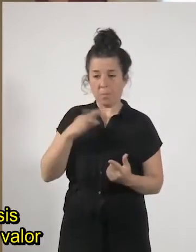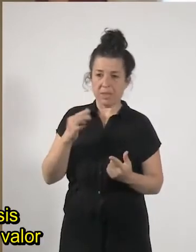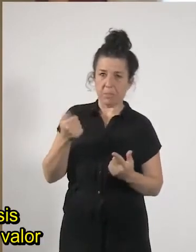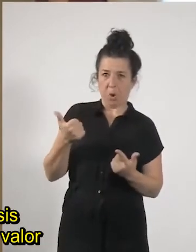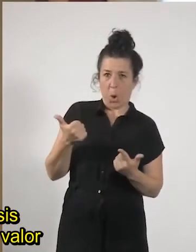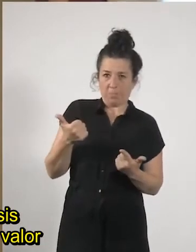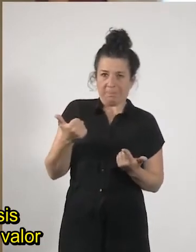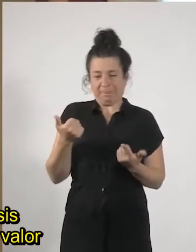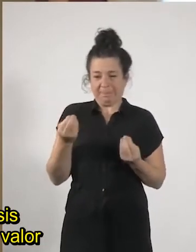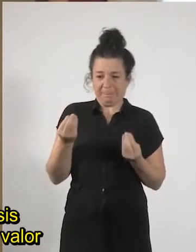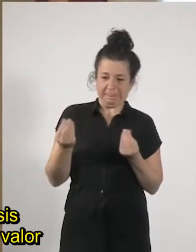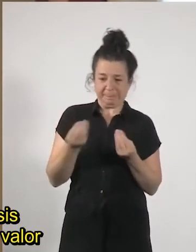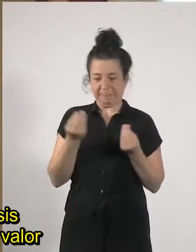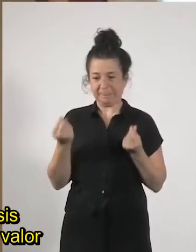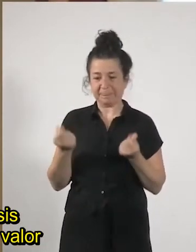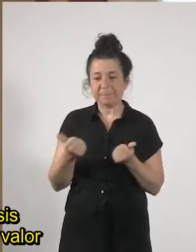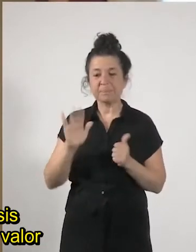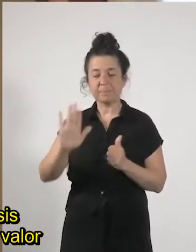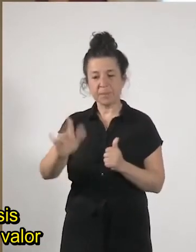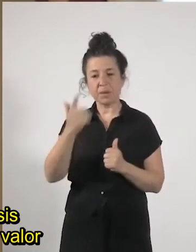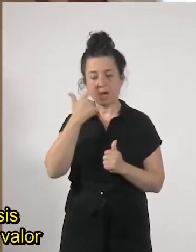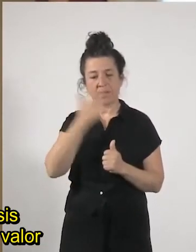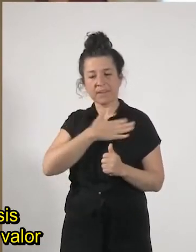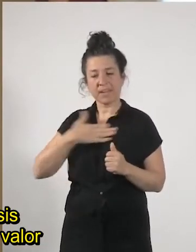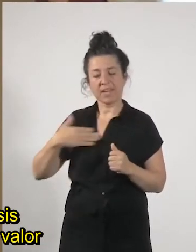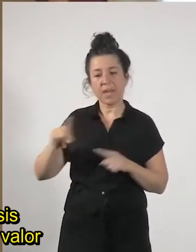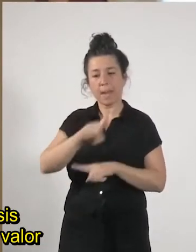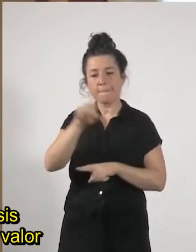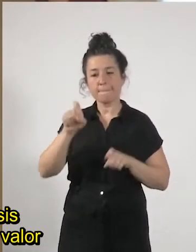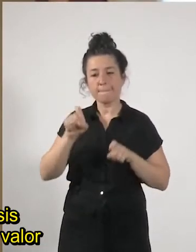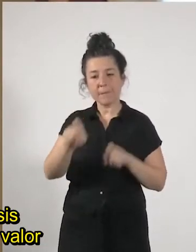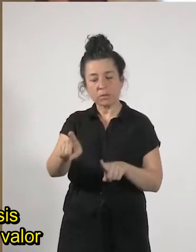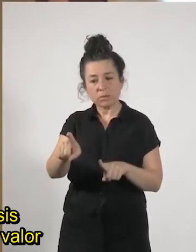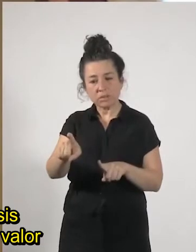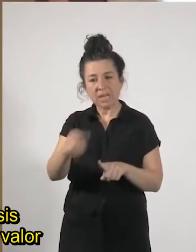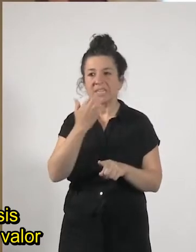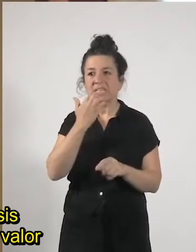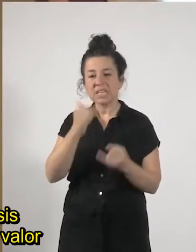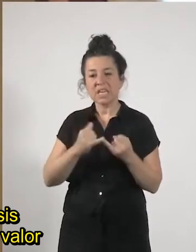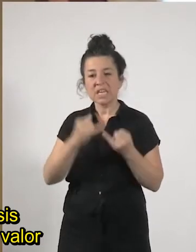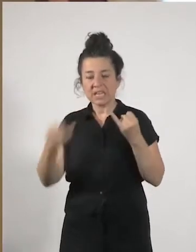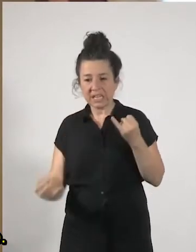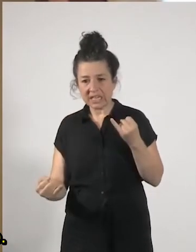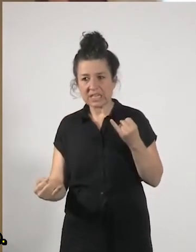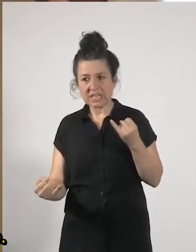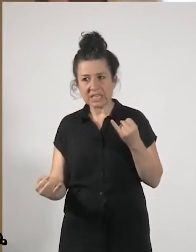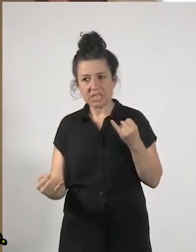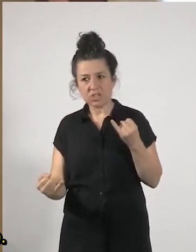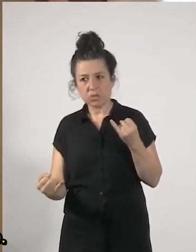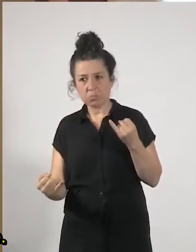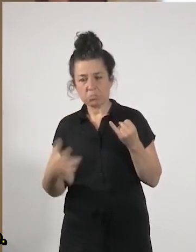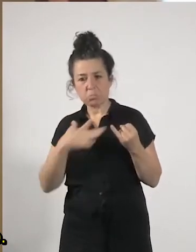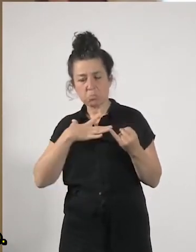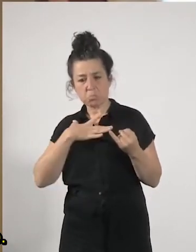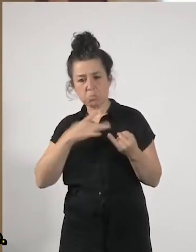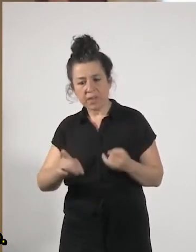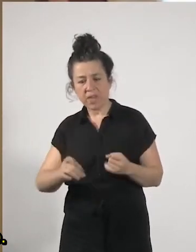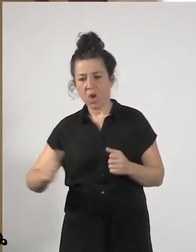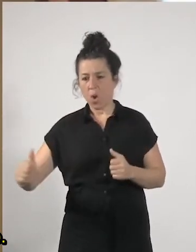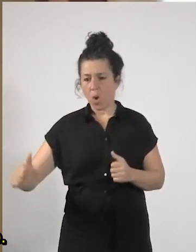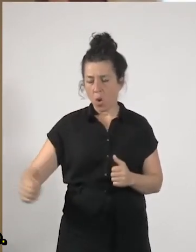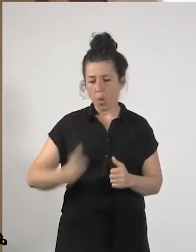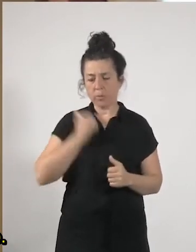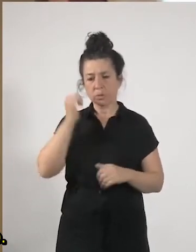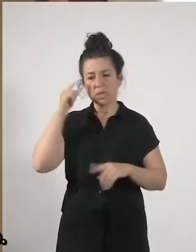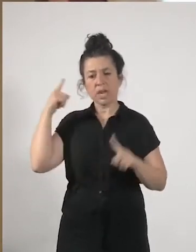pero quería preguntaros si esta crisis no es una oportunidad para poner en valor los distintos sistemas